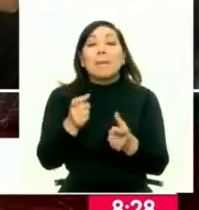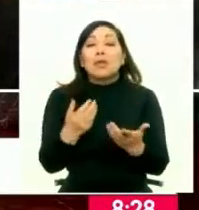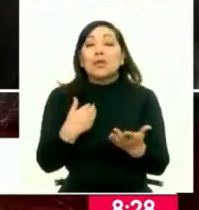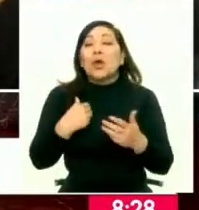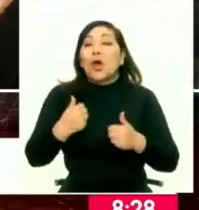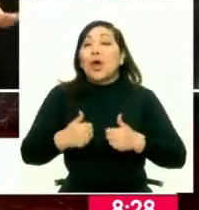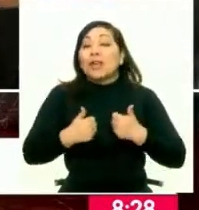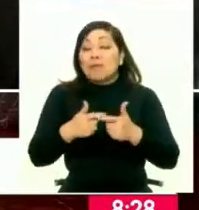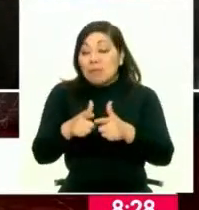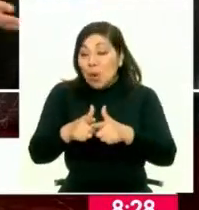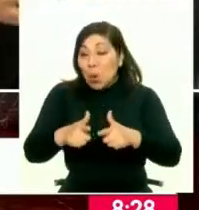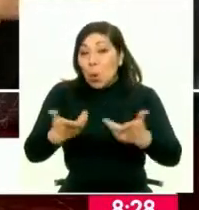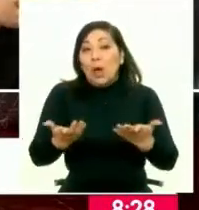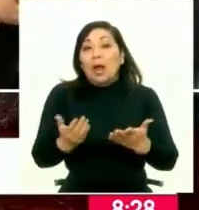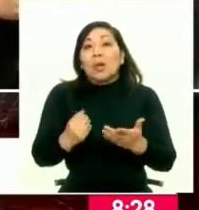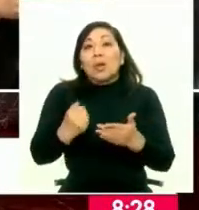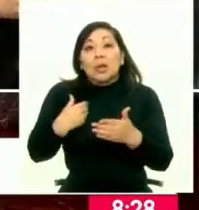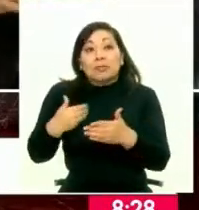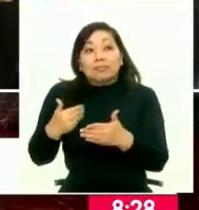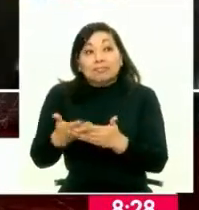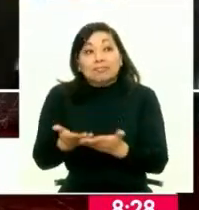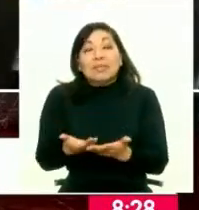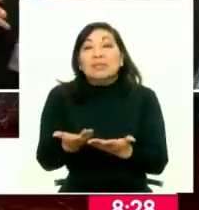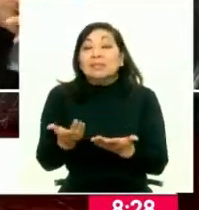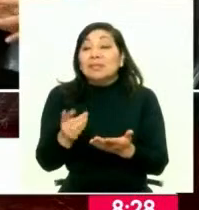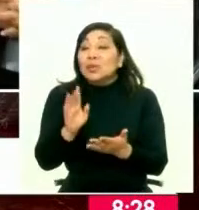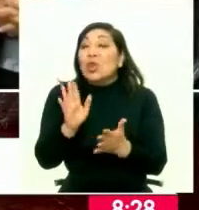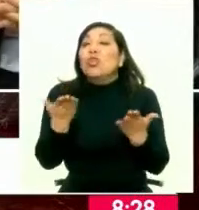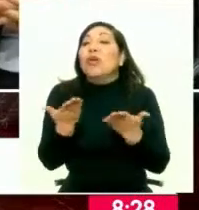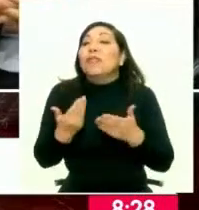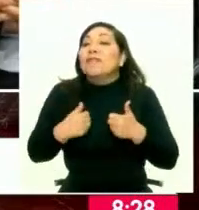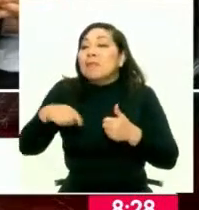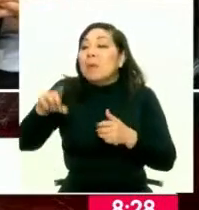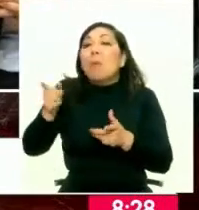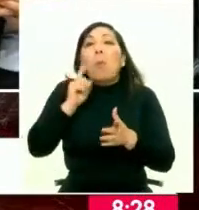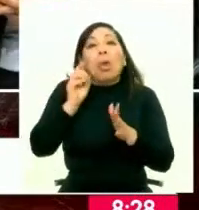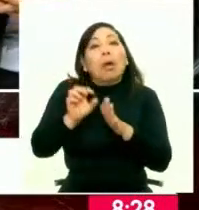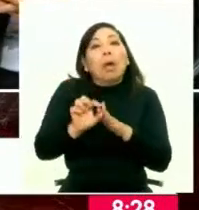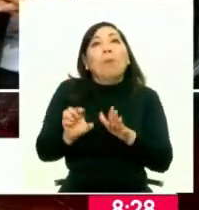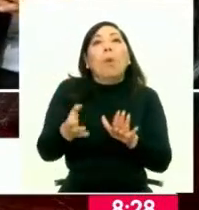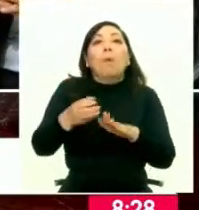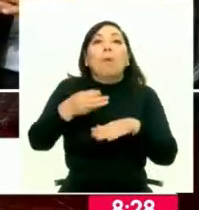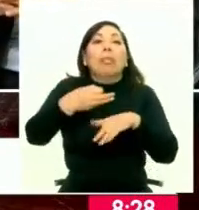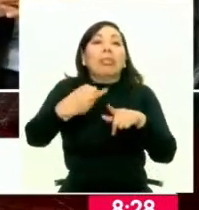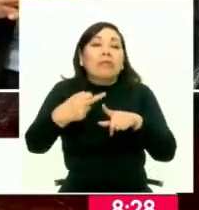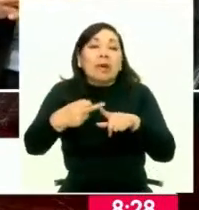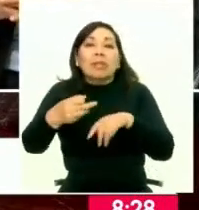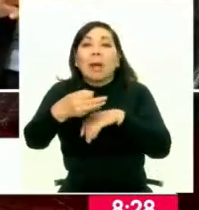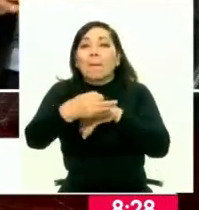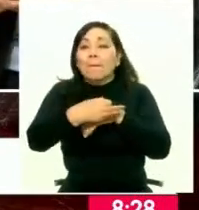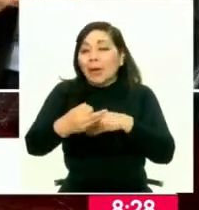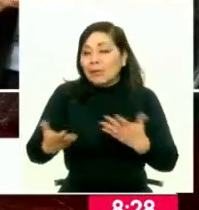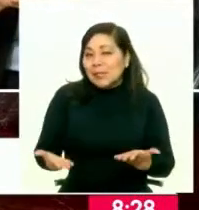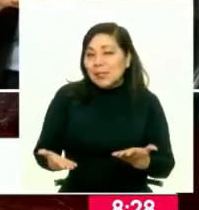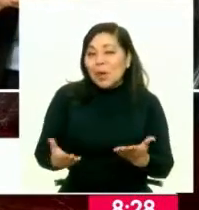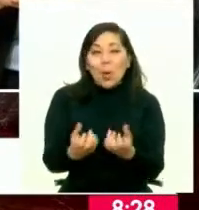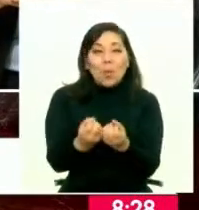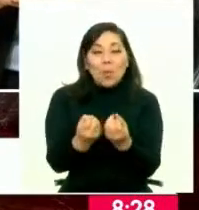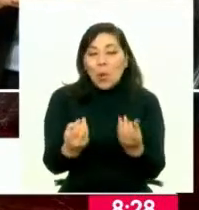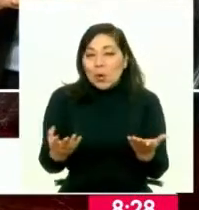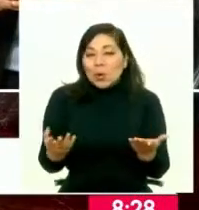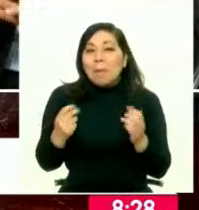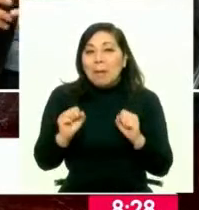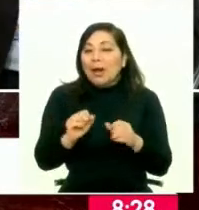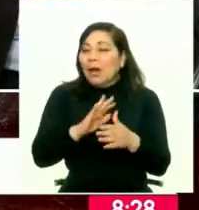que viven en el lugar al que postula. Y las características de su población, Por supuesto, por supuesto. Así como también sirve muchísimo